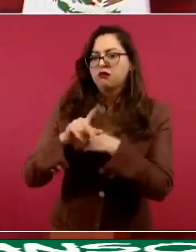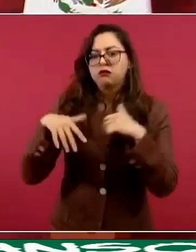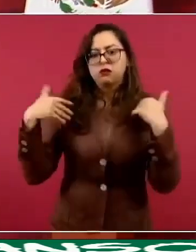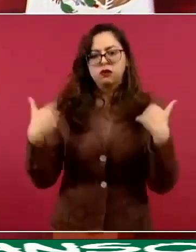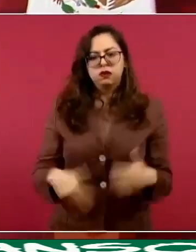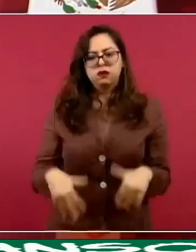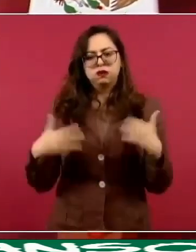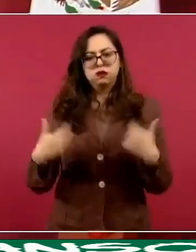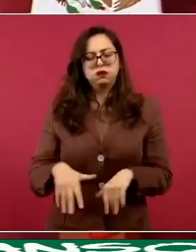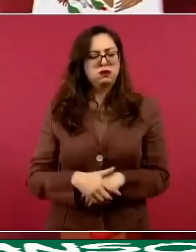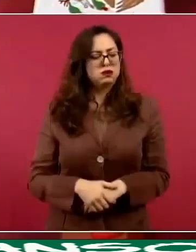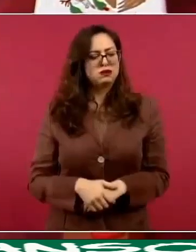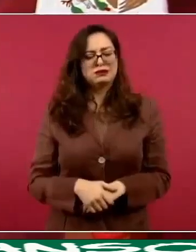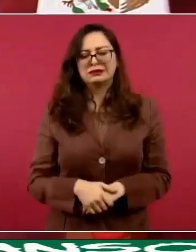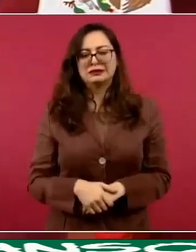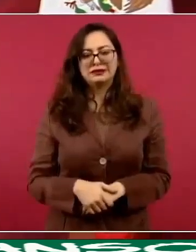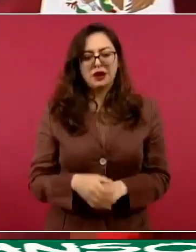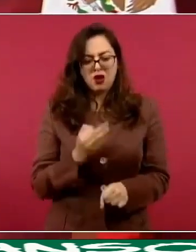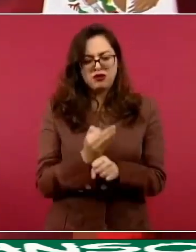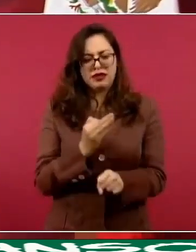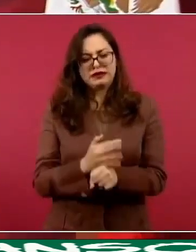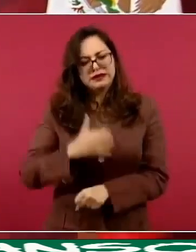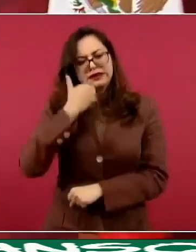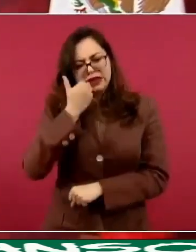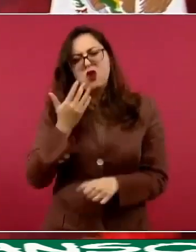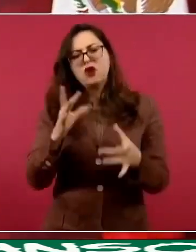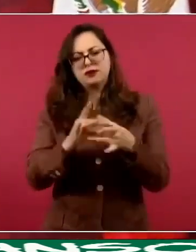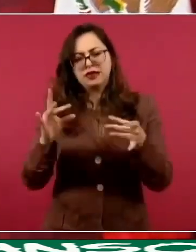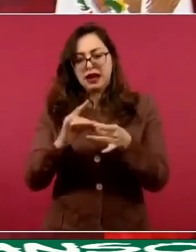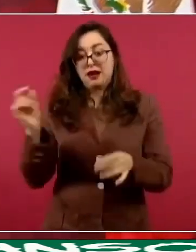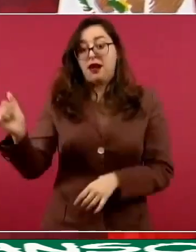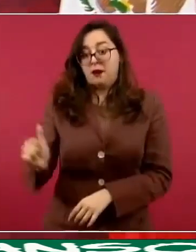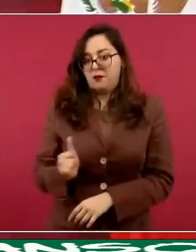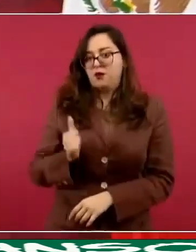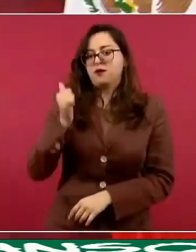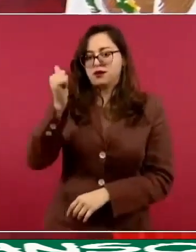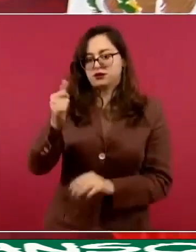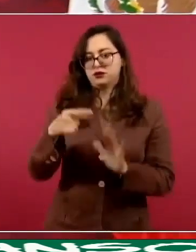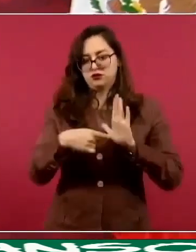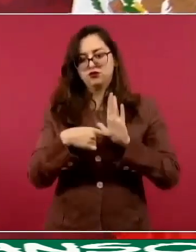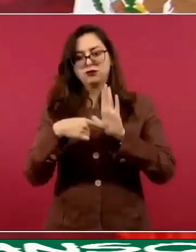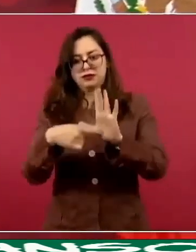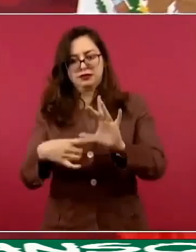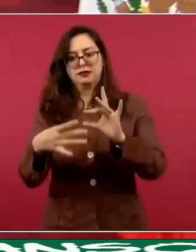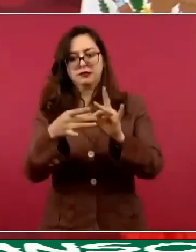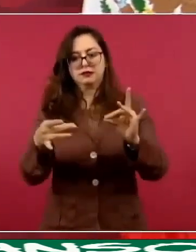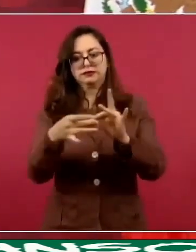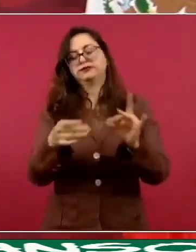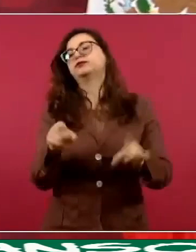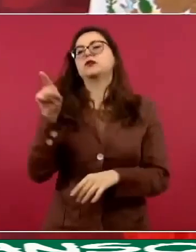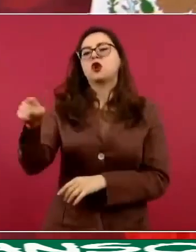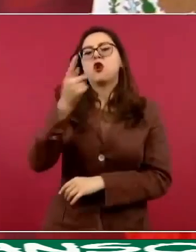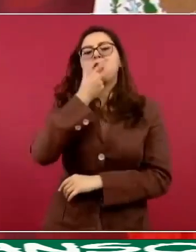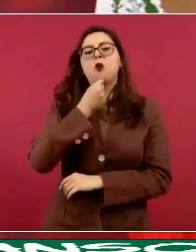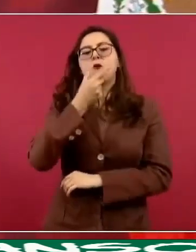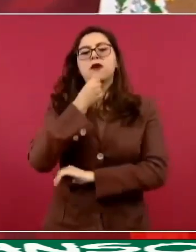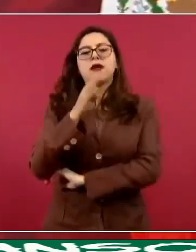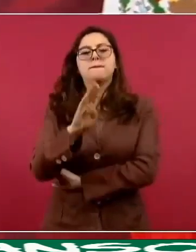agente solidaria, el Bad Bunny.